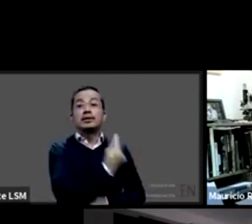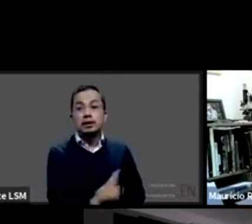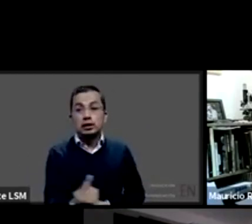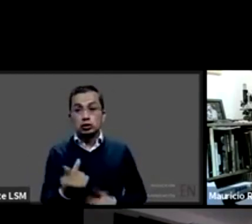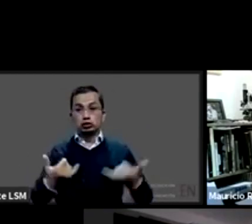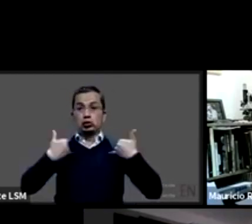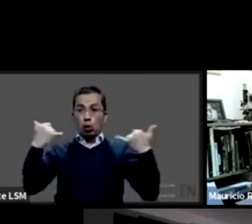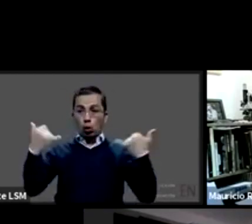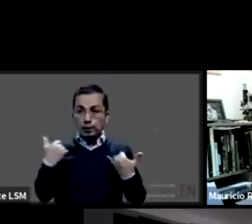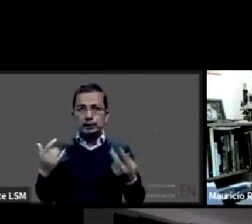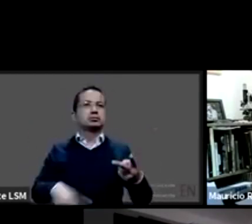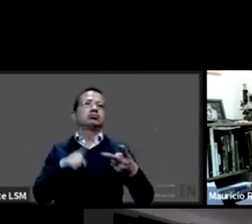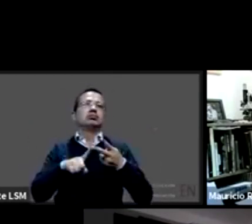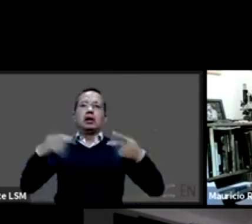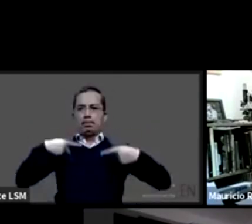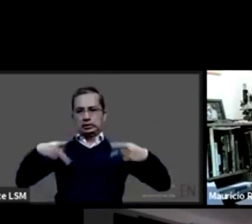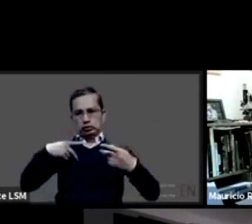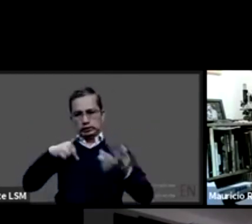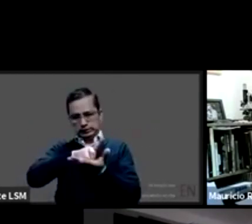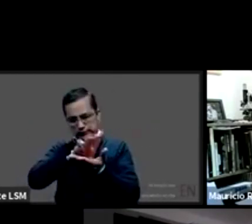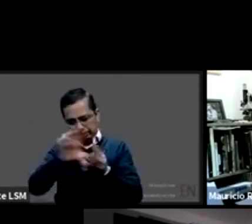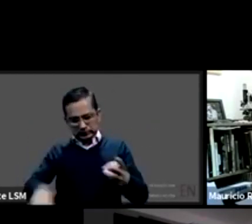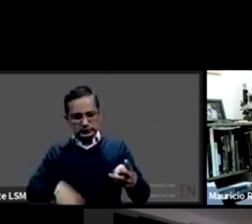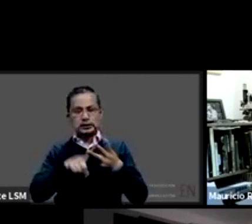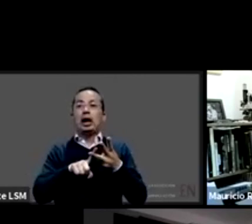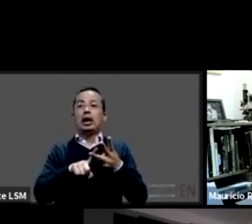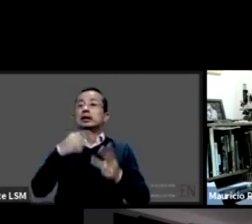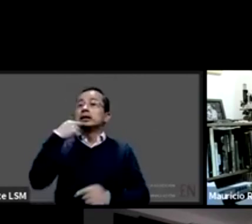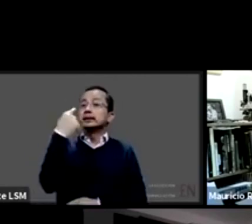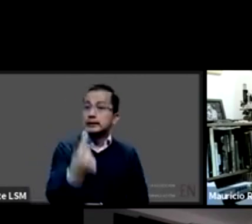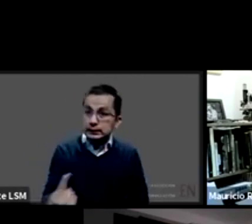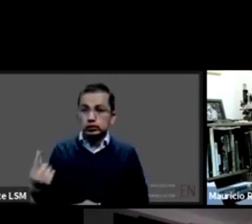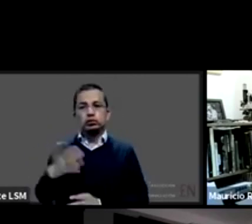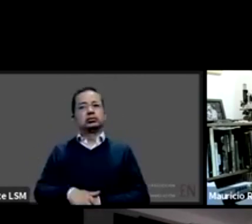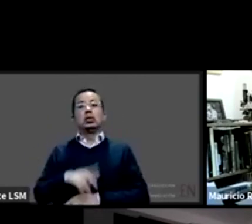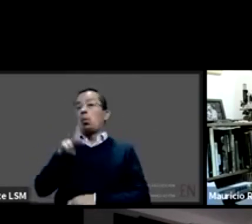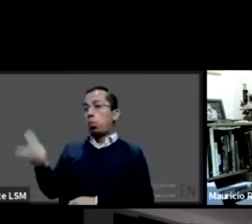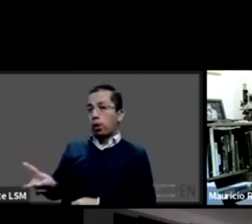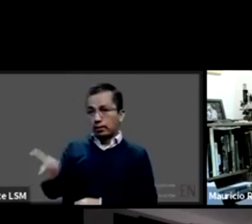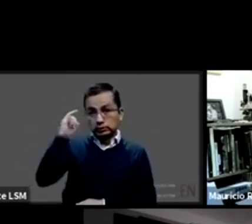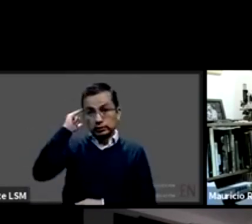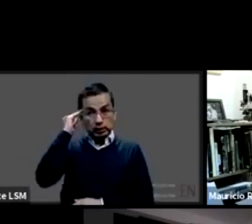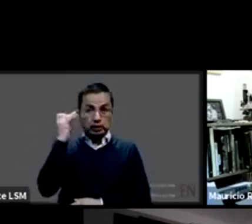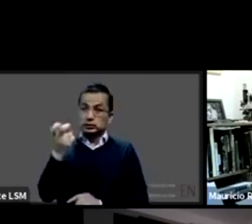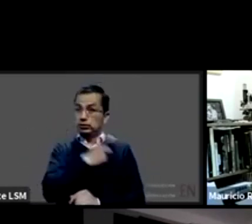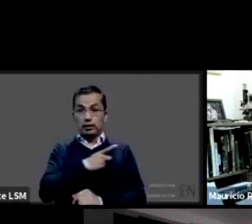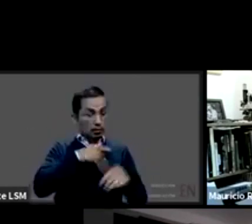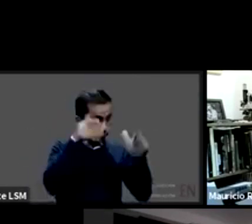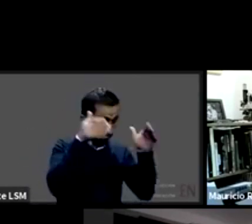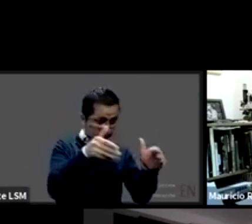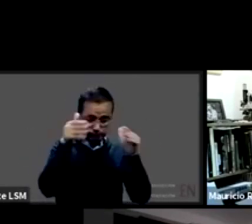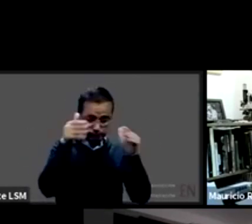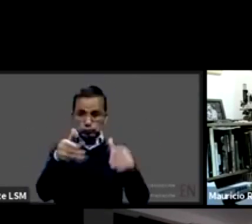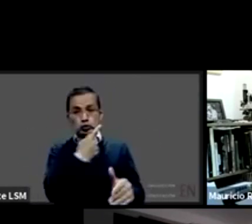indígenas y afromexicanos son tres ejemplos que puedo dar y uno de